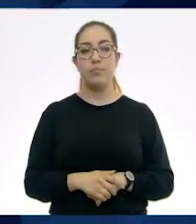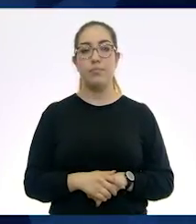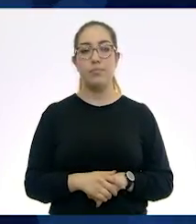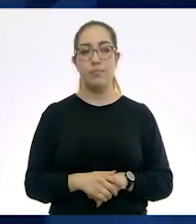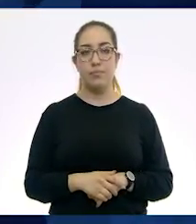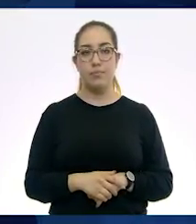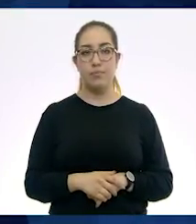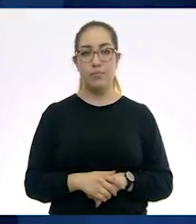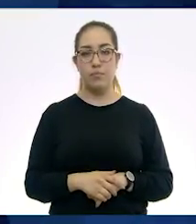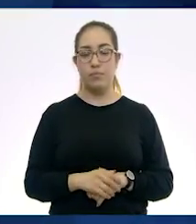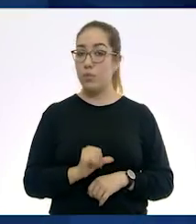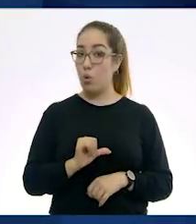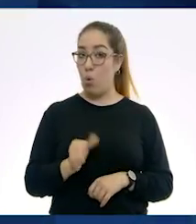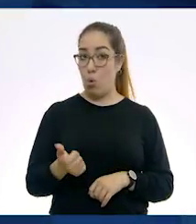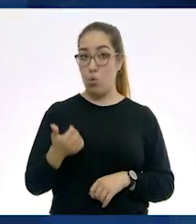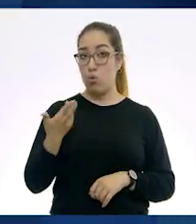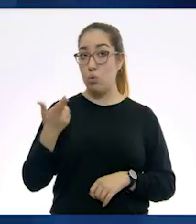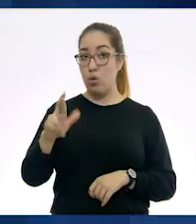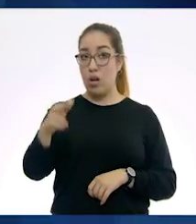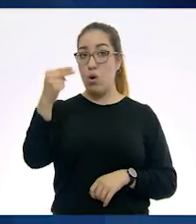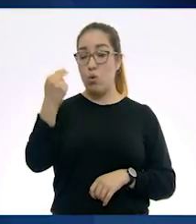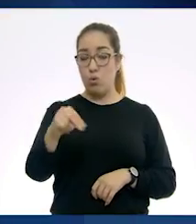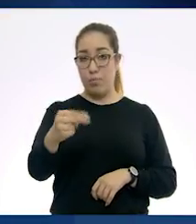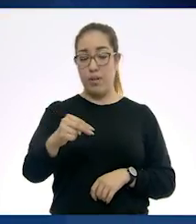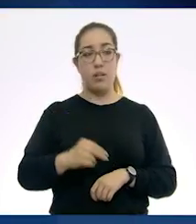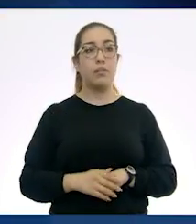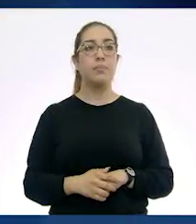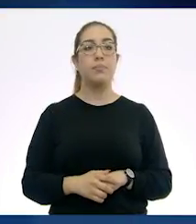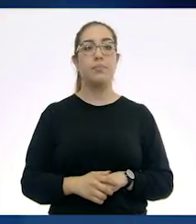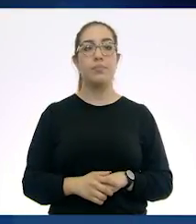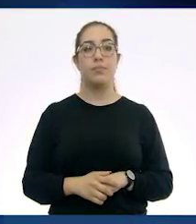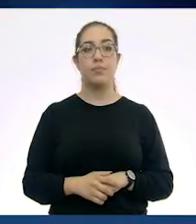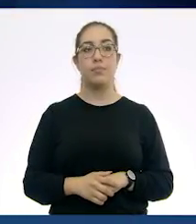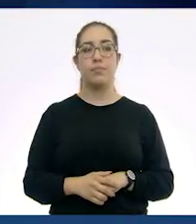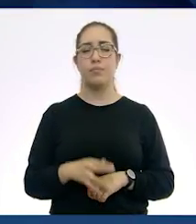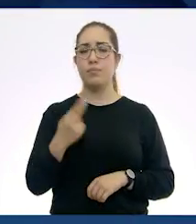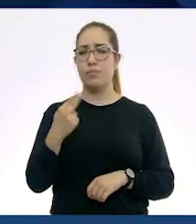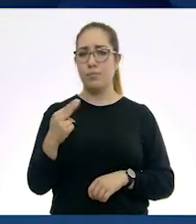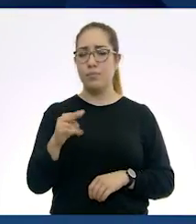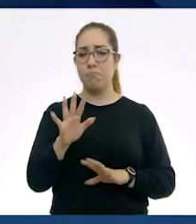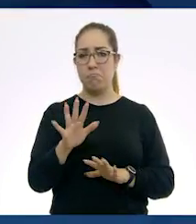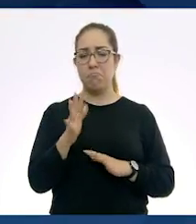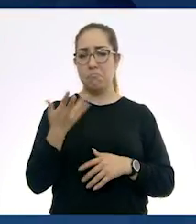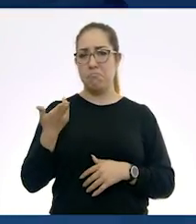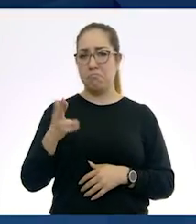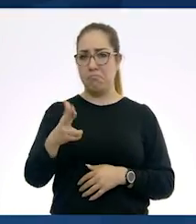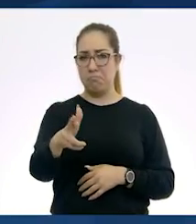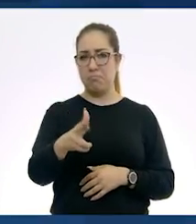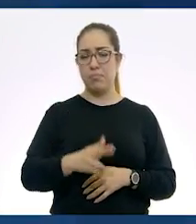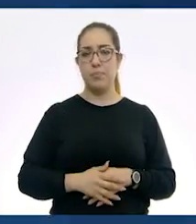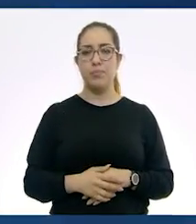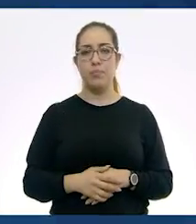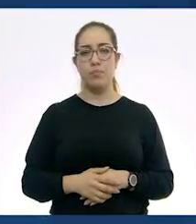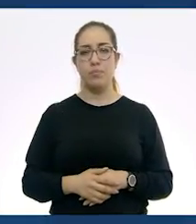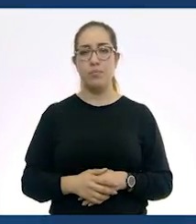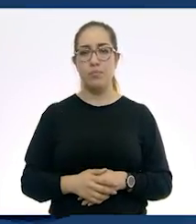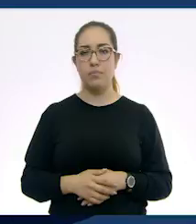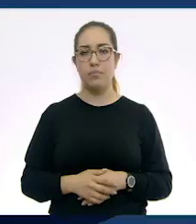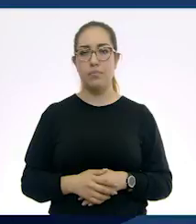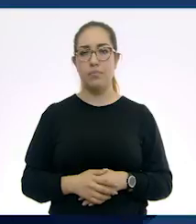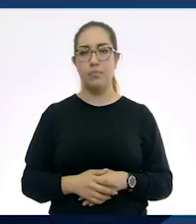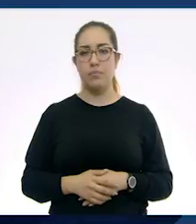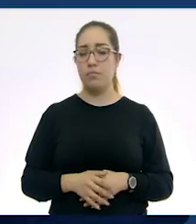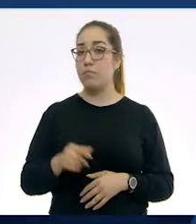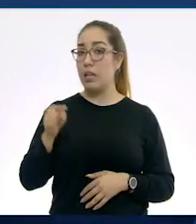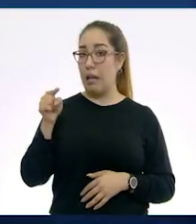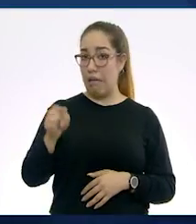Y del otro lado tenemos el río Indo. Y en la India hablamos también